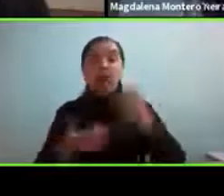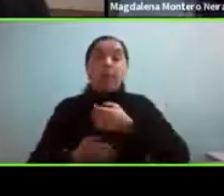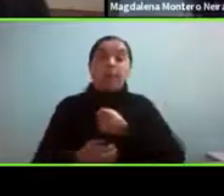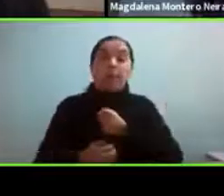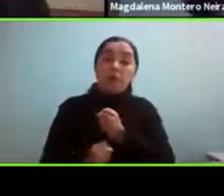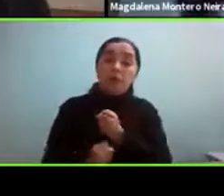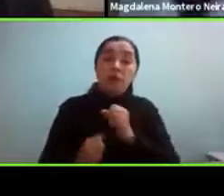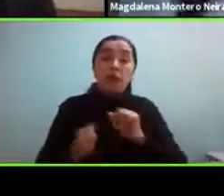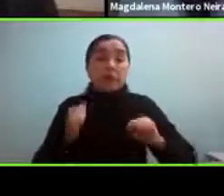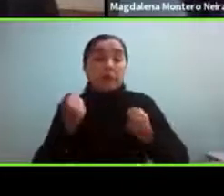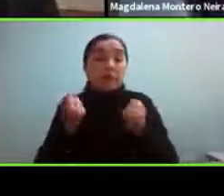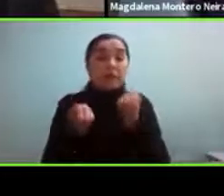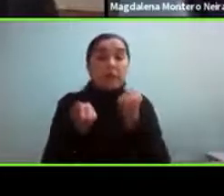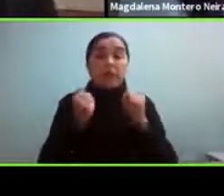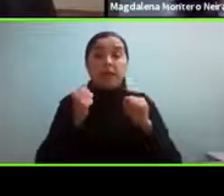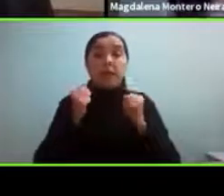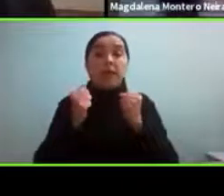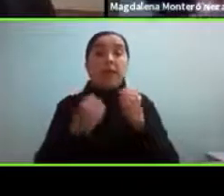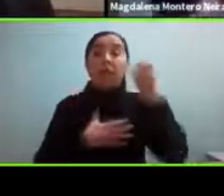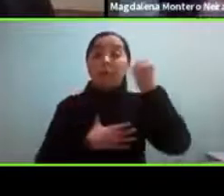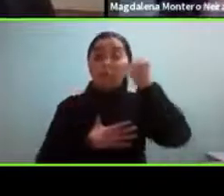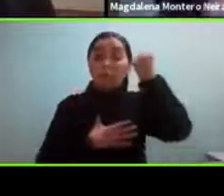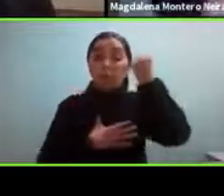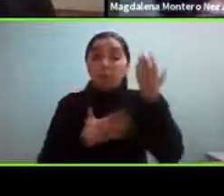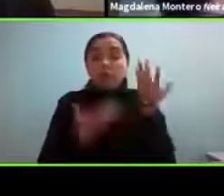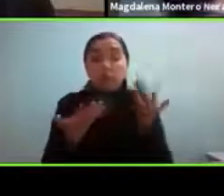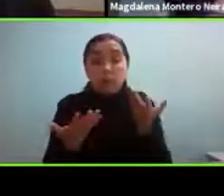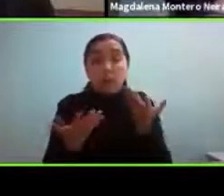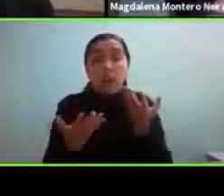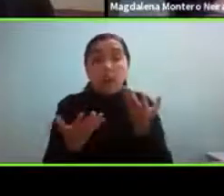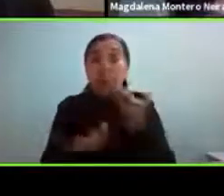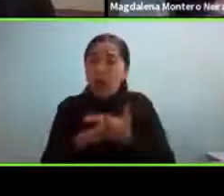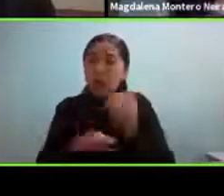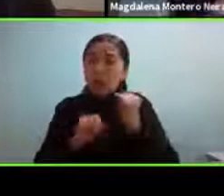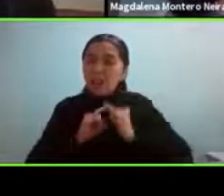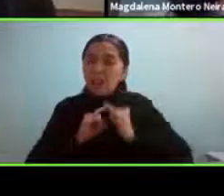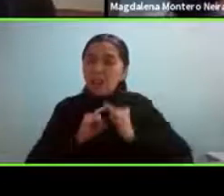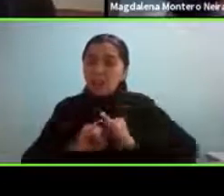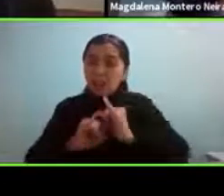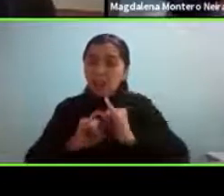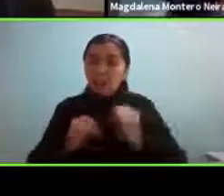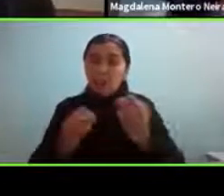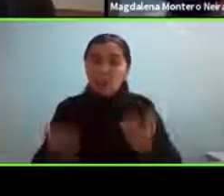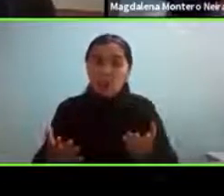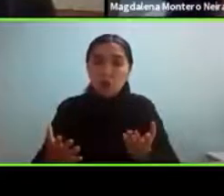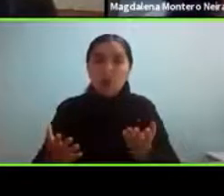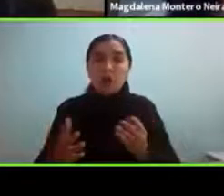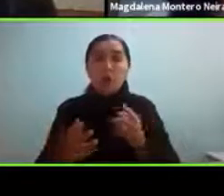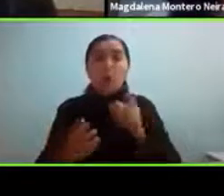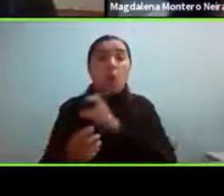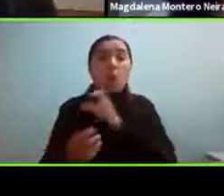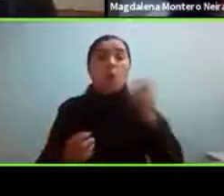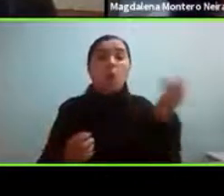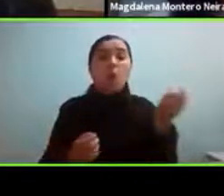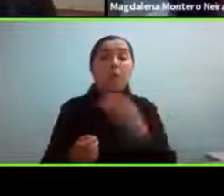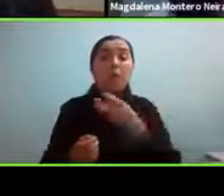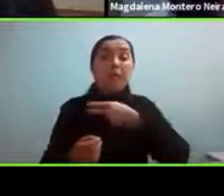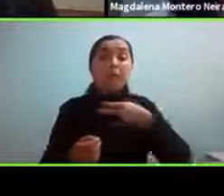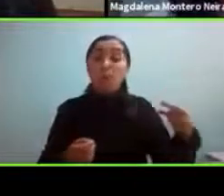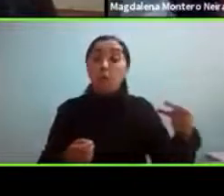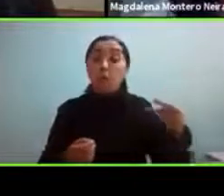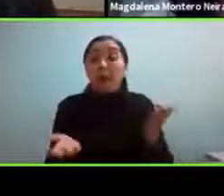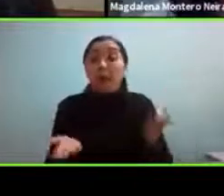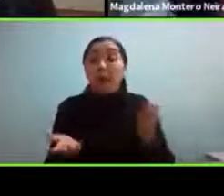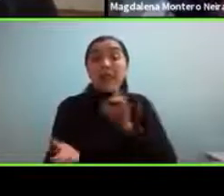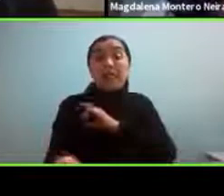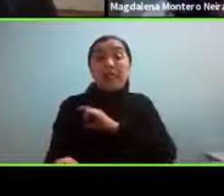ansiedad las tasas de suicidio pregúntan si que tenemos información sobre eso la sexualidad en general Chile sigue siendo un